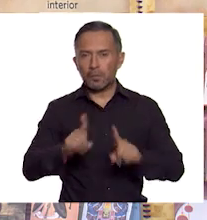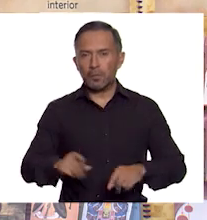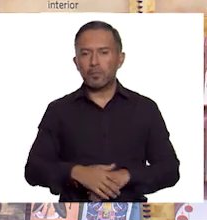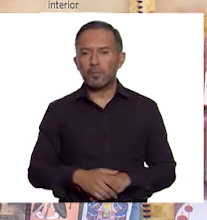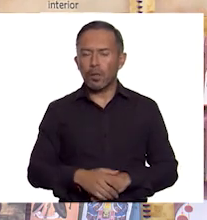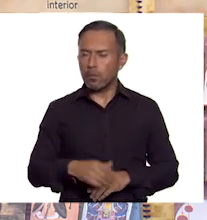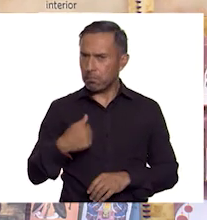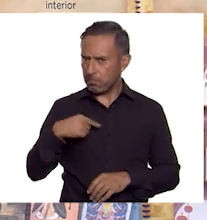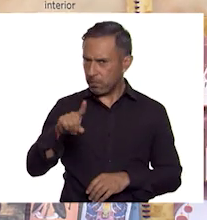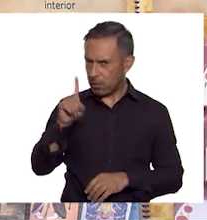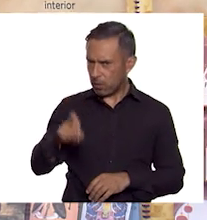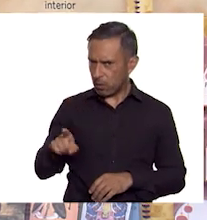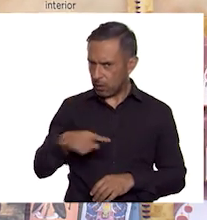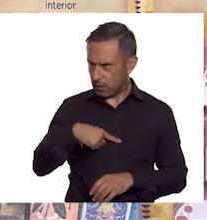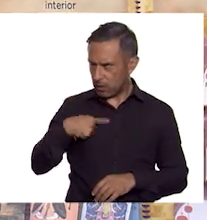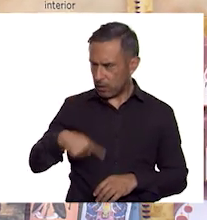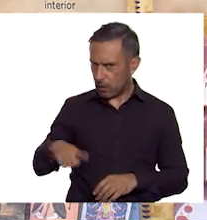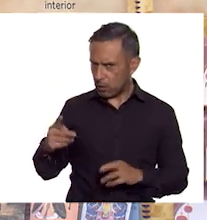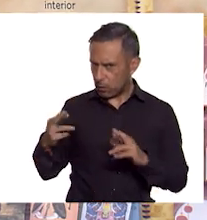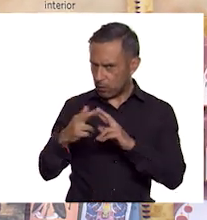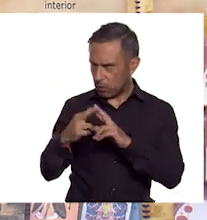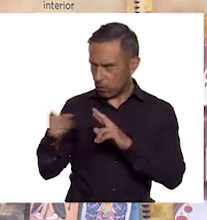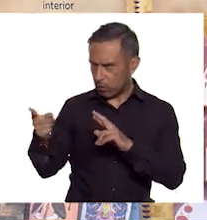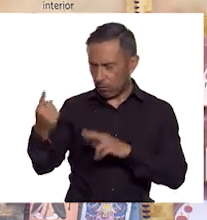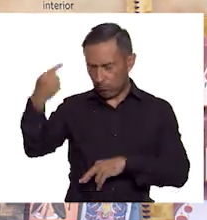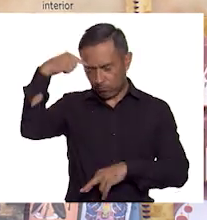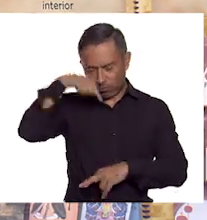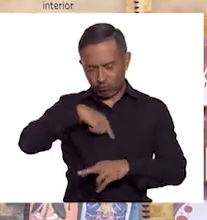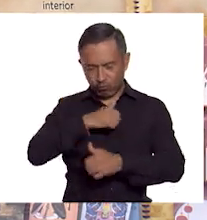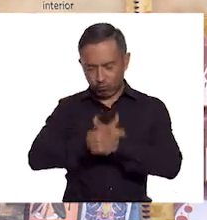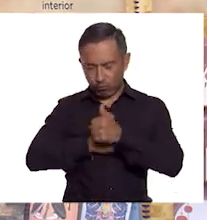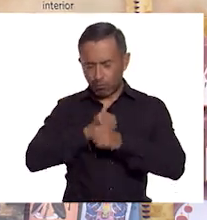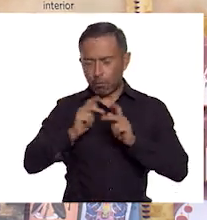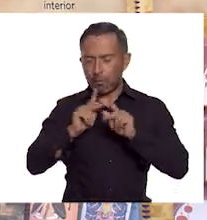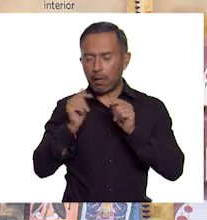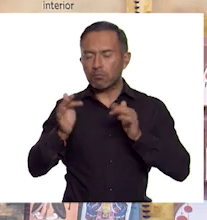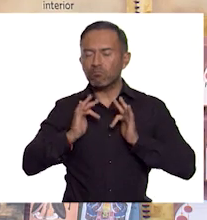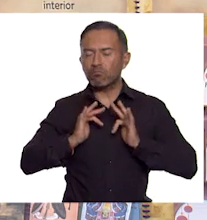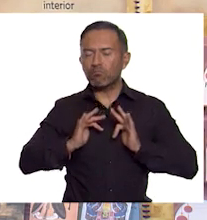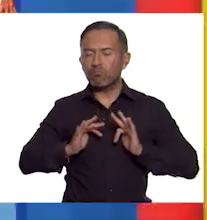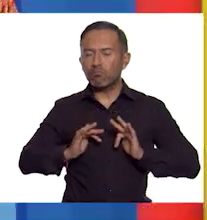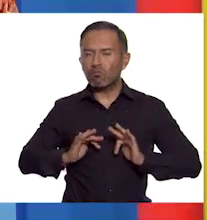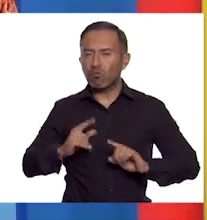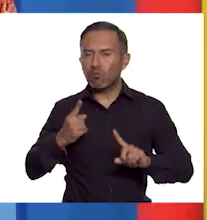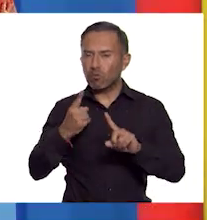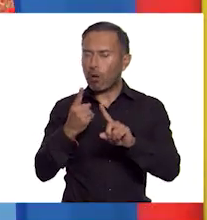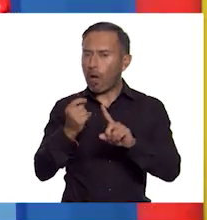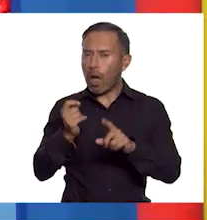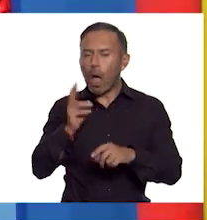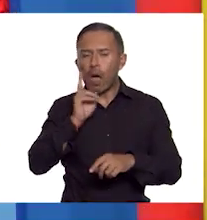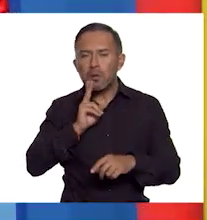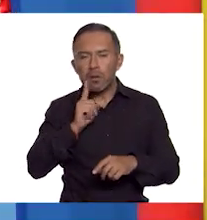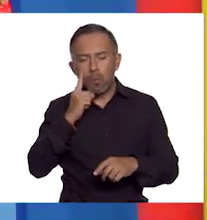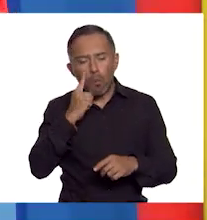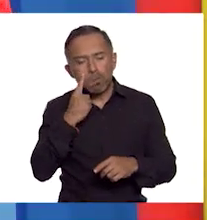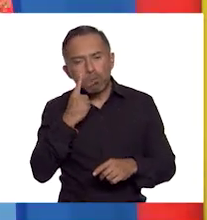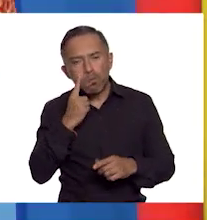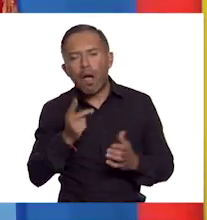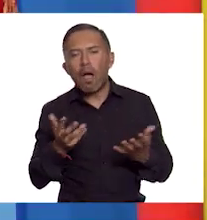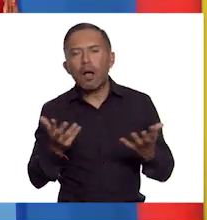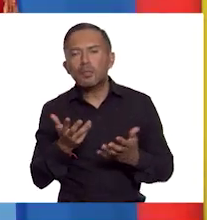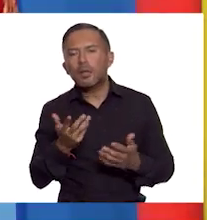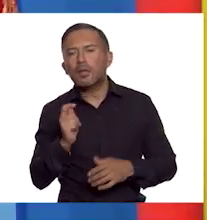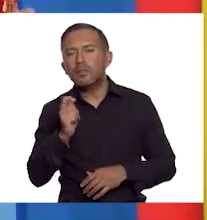en China es la búsqueda de la armonía interior. ¿Cómo es su práctica? ¿Qué te parece si vamos